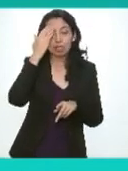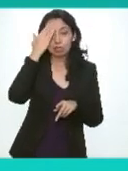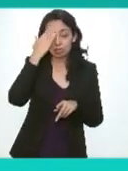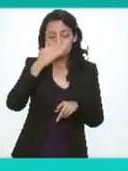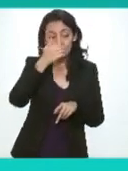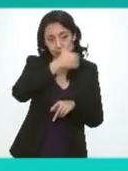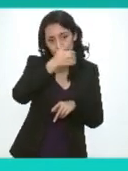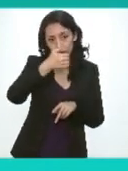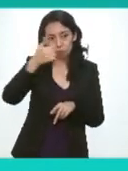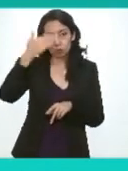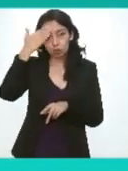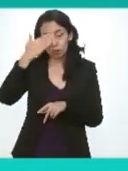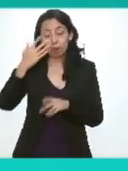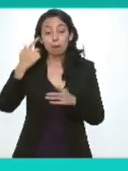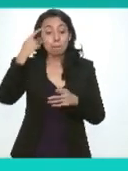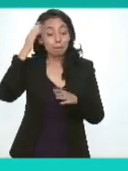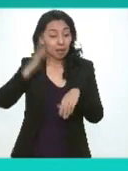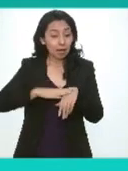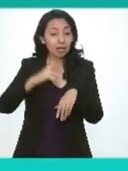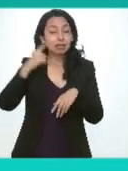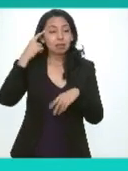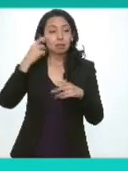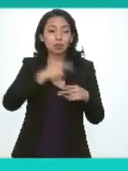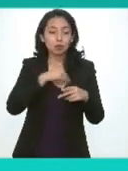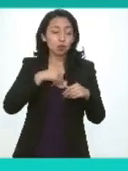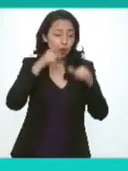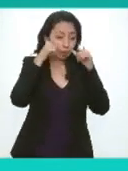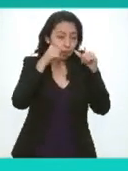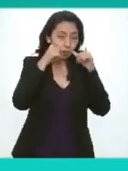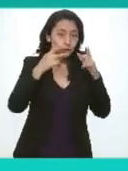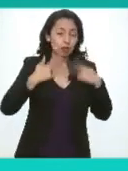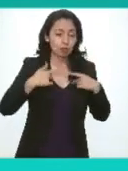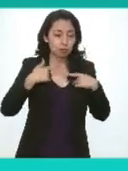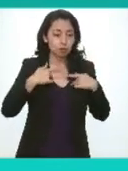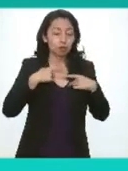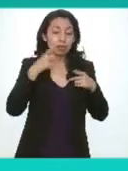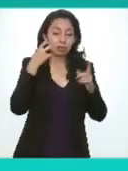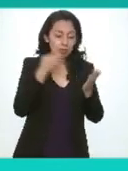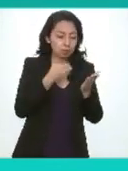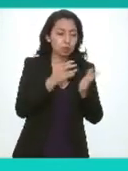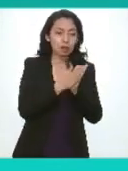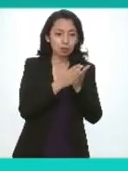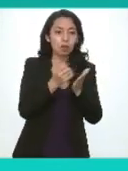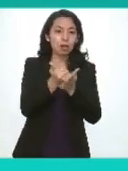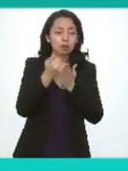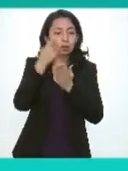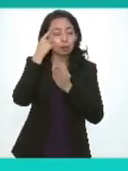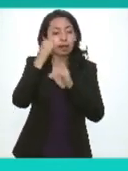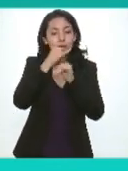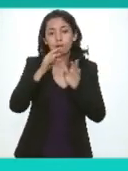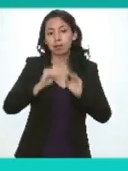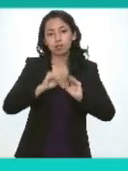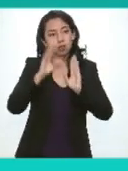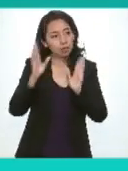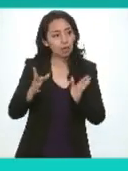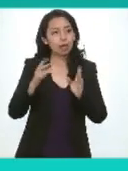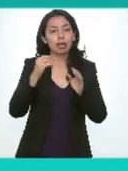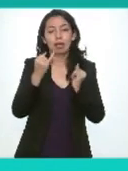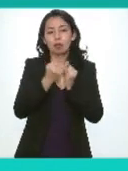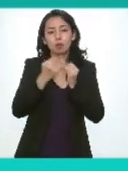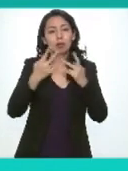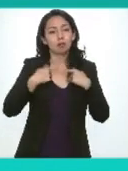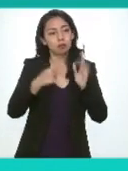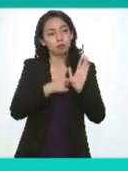todo en servicio al ciudadano y que sea una herramienta que promueve la transparencia el acceso a la información la rendición de cuentas